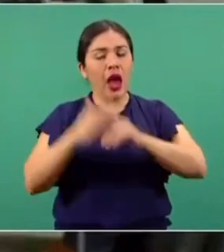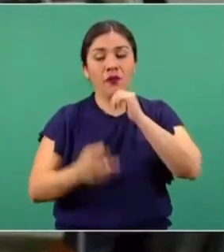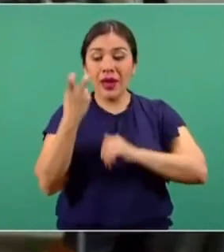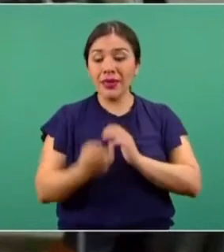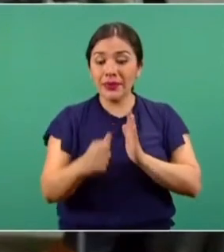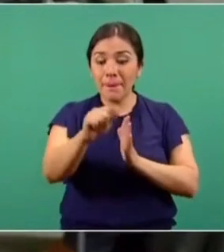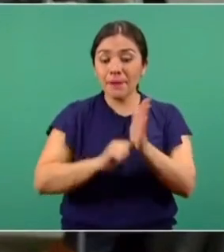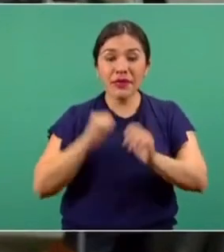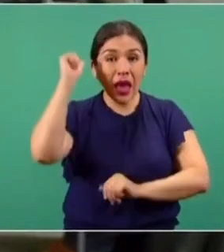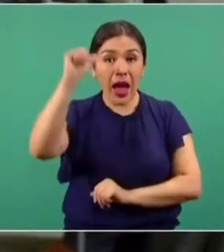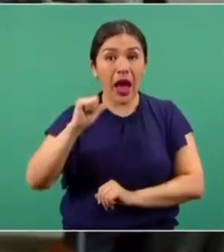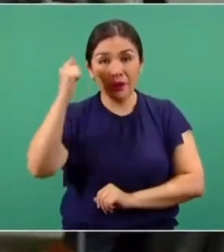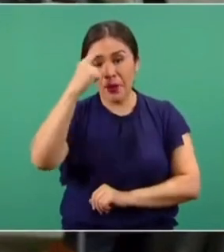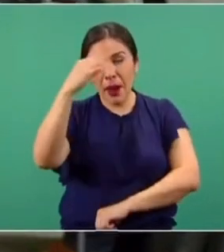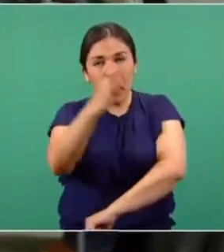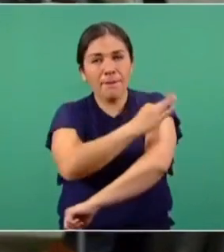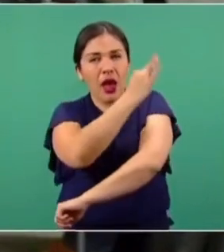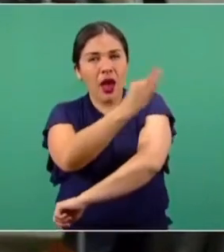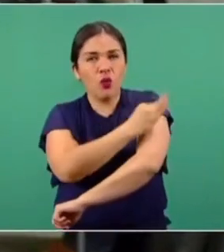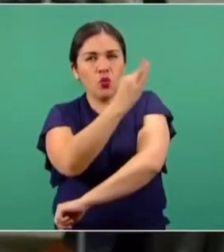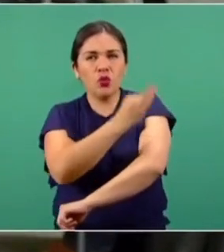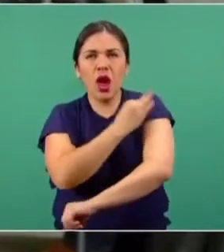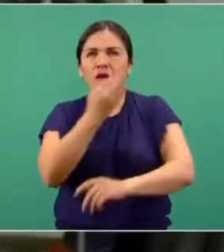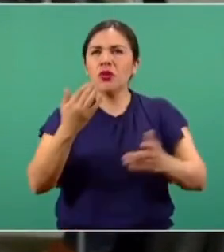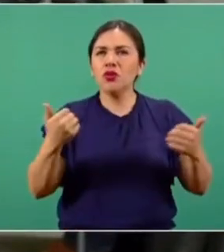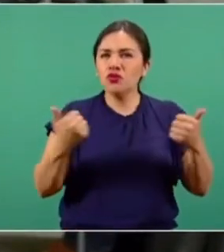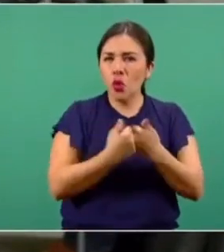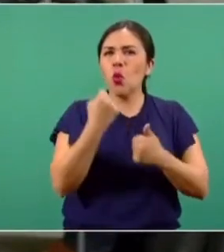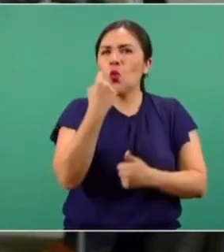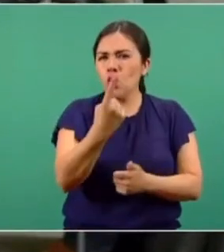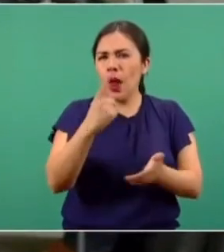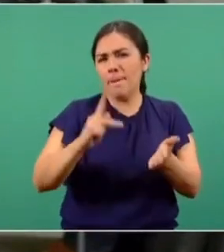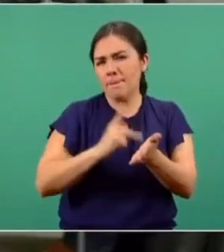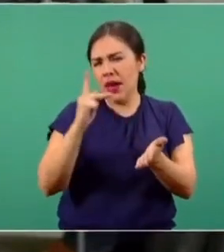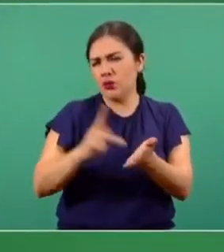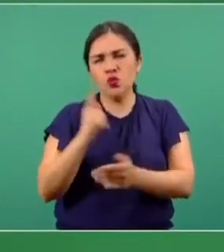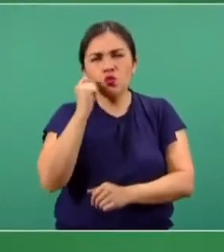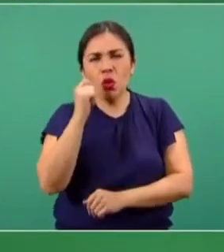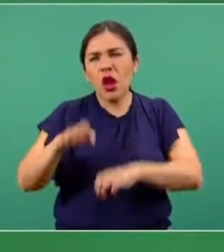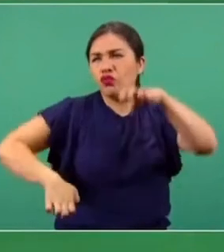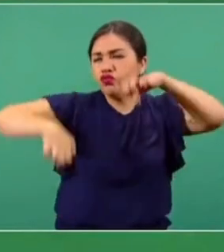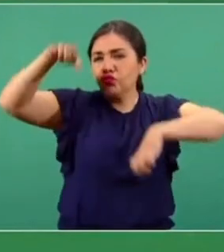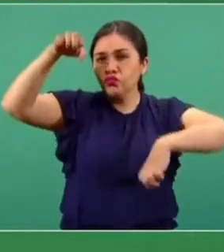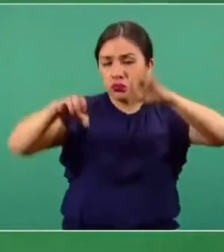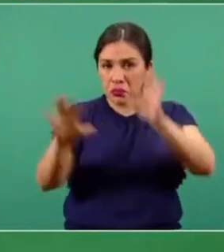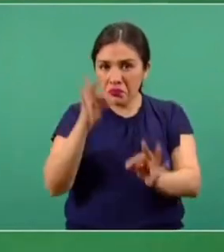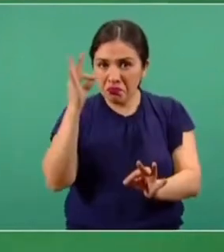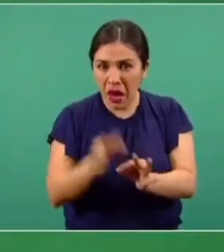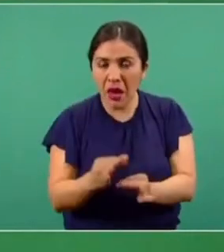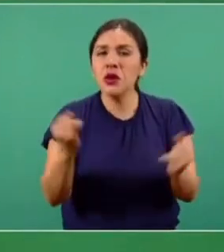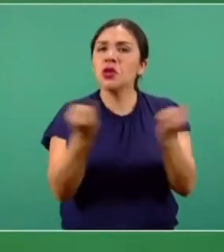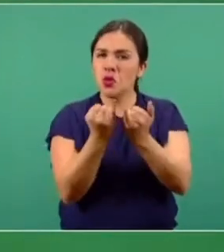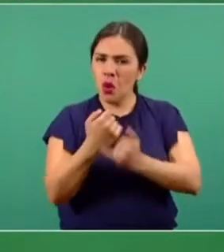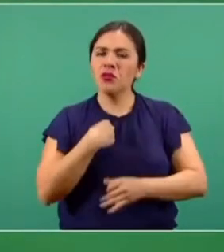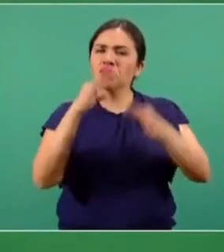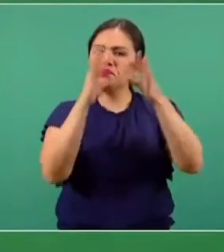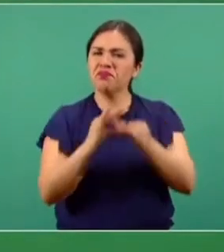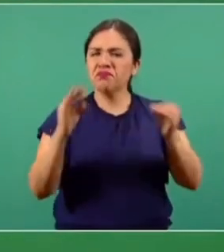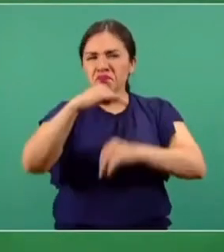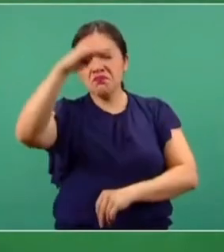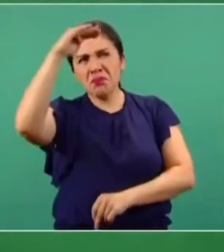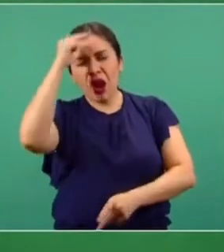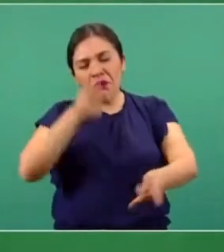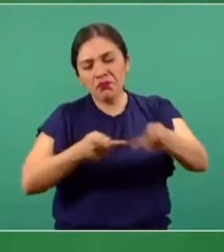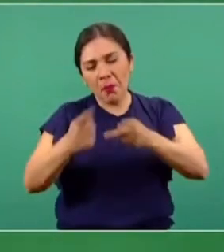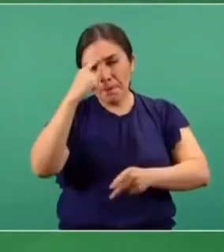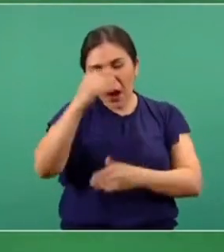este mes de abril de vacunar aún con una dosis a todos los adultos mayores y lo cumplimos, así estoy haciendo mis proyecciones